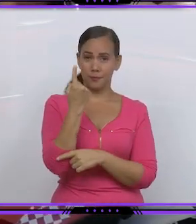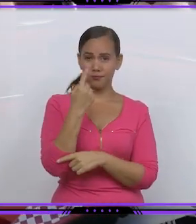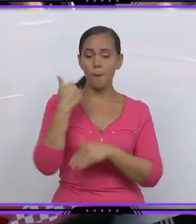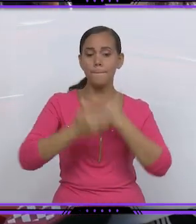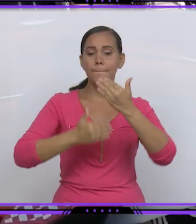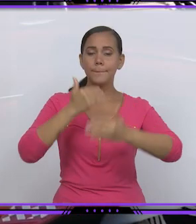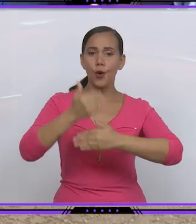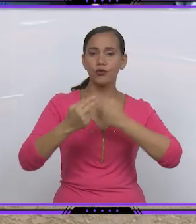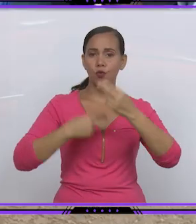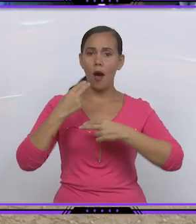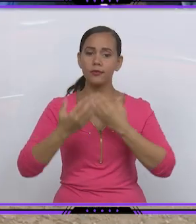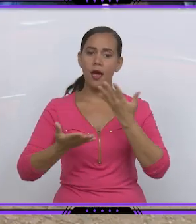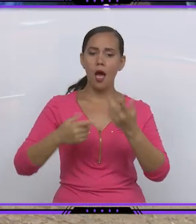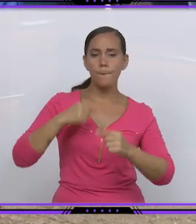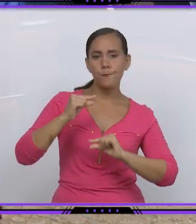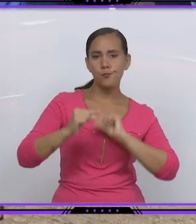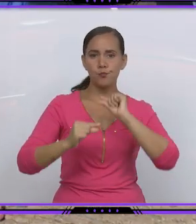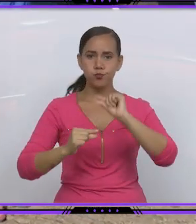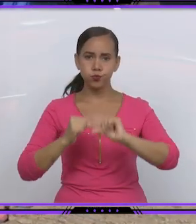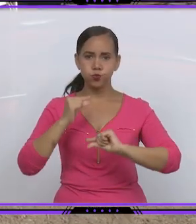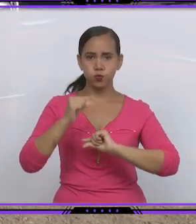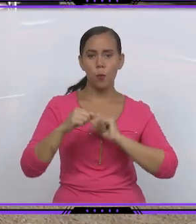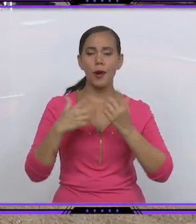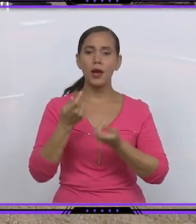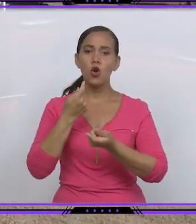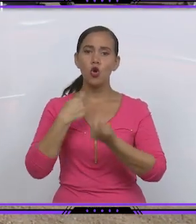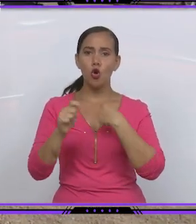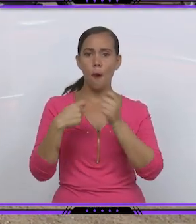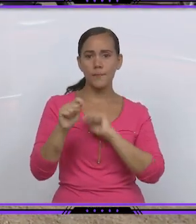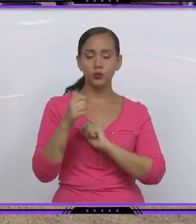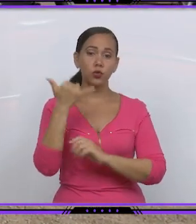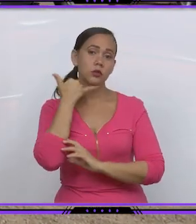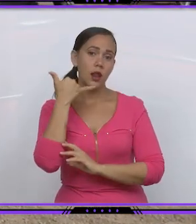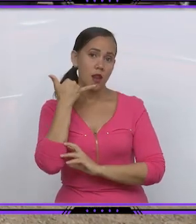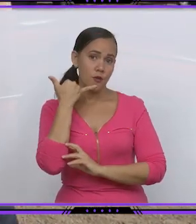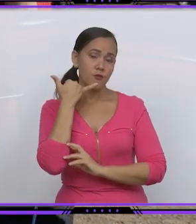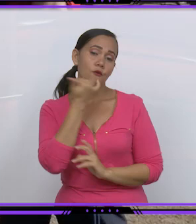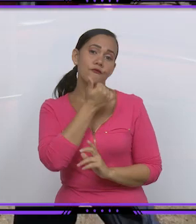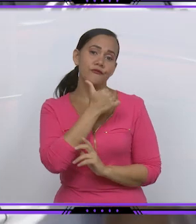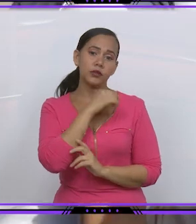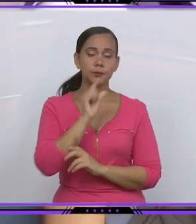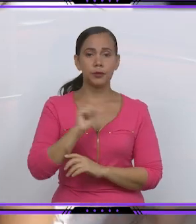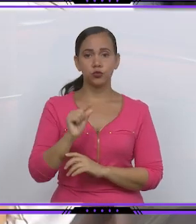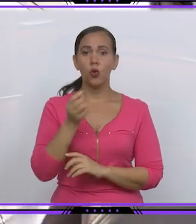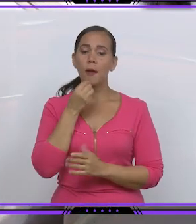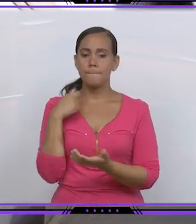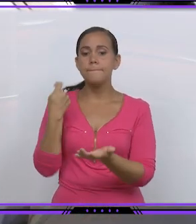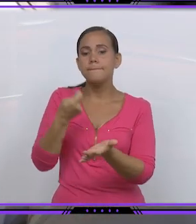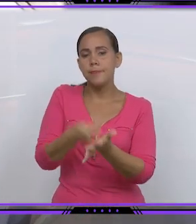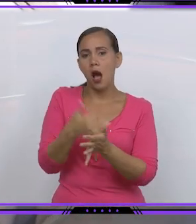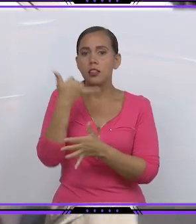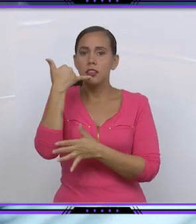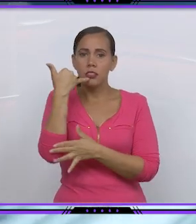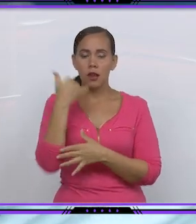feria forma parte del proceso que se viene realizando paulatinamente en todo el país para fomentar el comercio electrónico una alternativa viable para adquirir